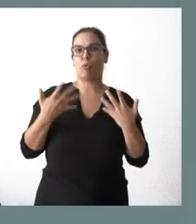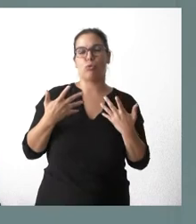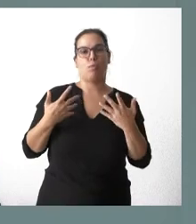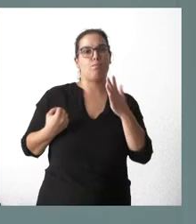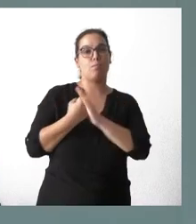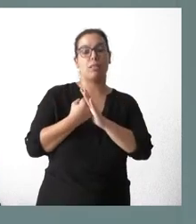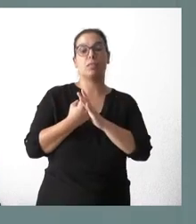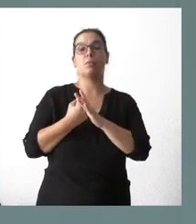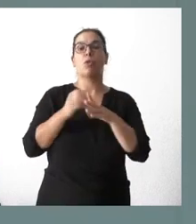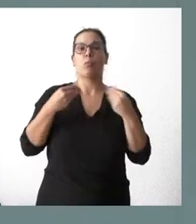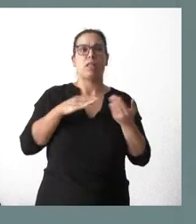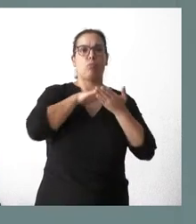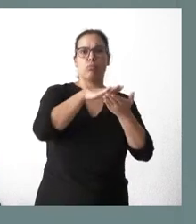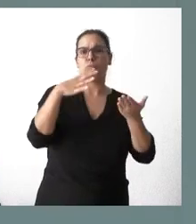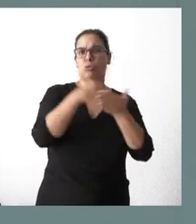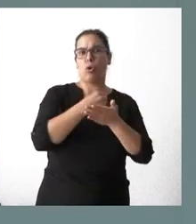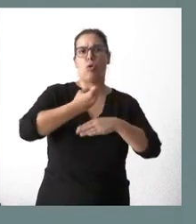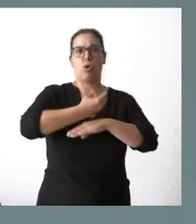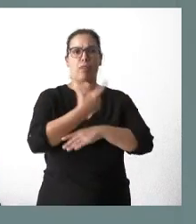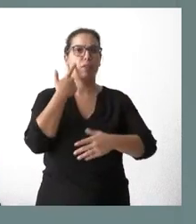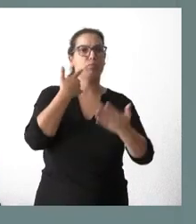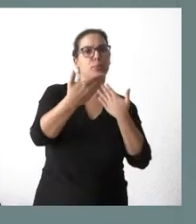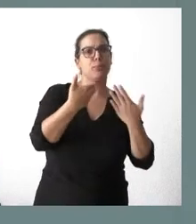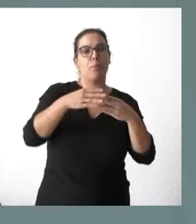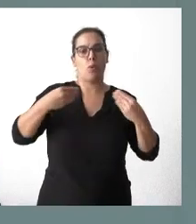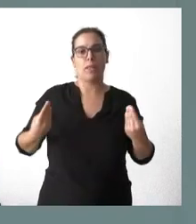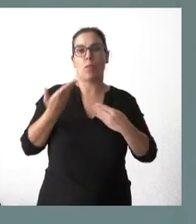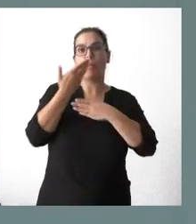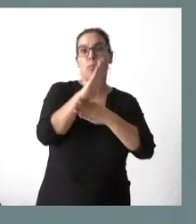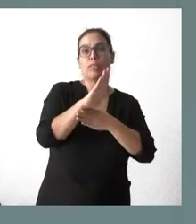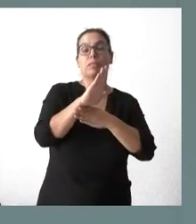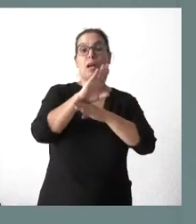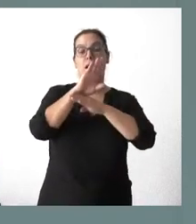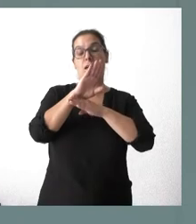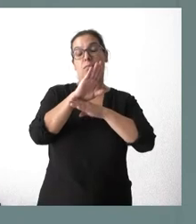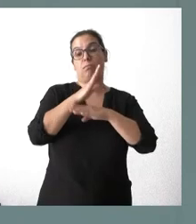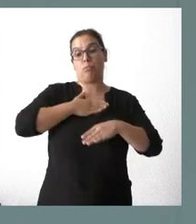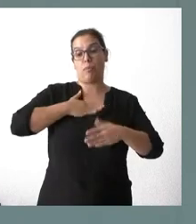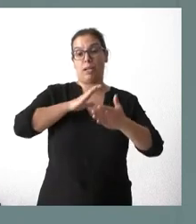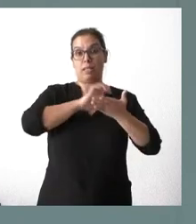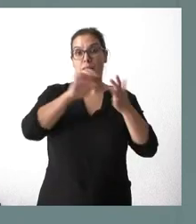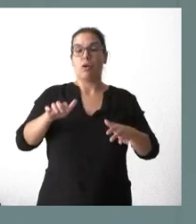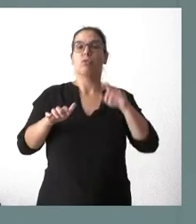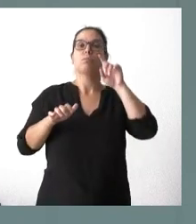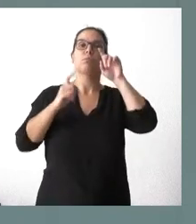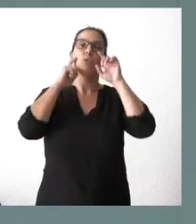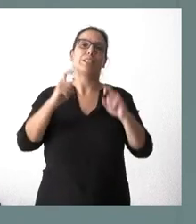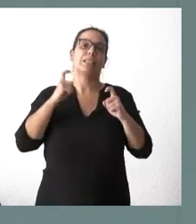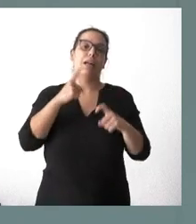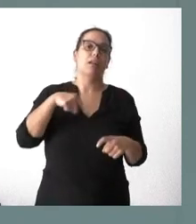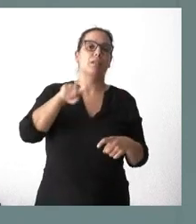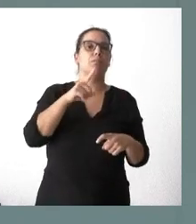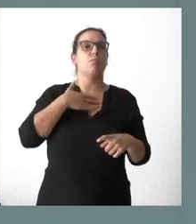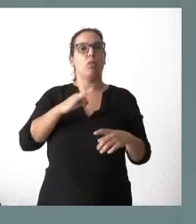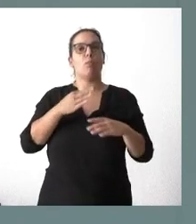lo haremos en los próximos días también a RENFE para que esta documentación y esta propuesta definitiva de Castilla y León vaya en la línea de poder